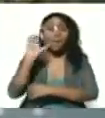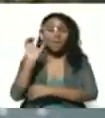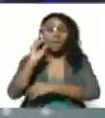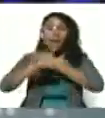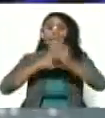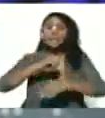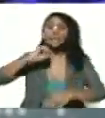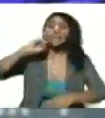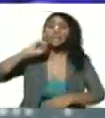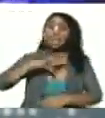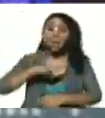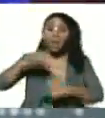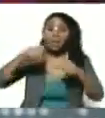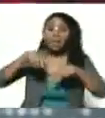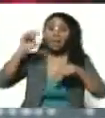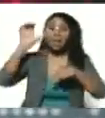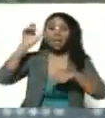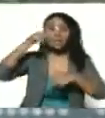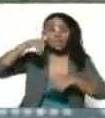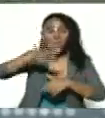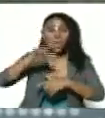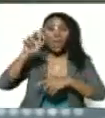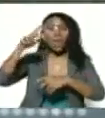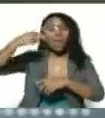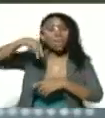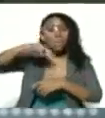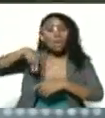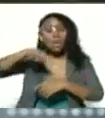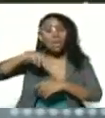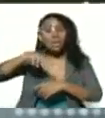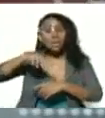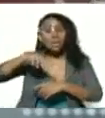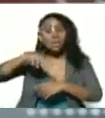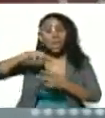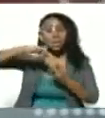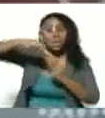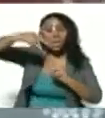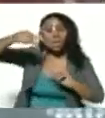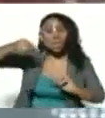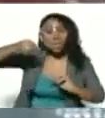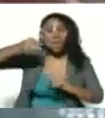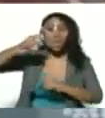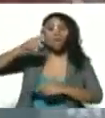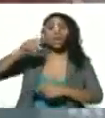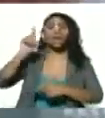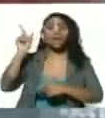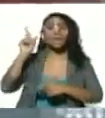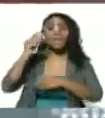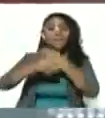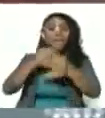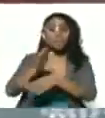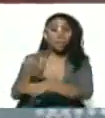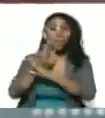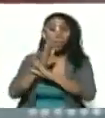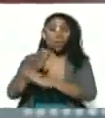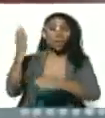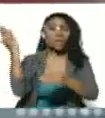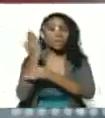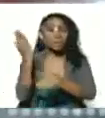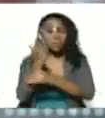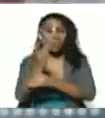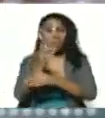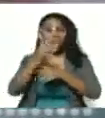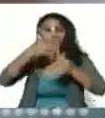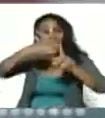histórica de la ciudad, de la Plaza Diego Ibarra. Y eso se ha hecho con bloqueos, con sanciones, con